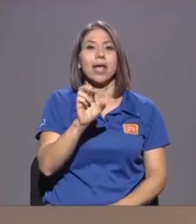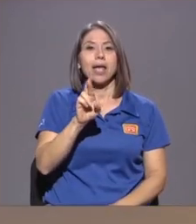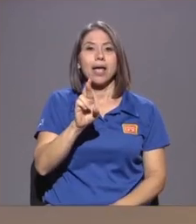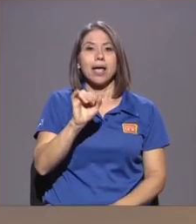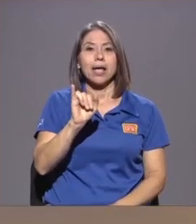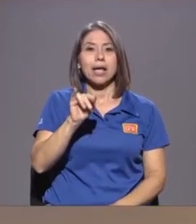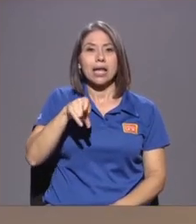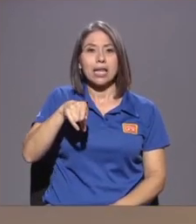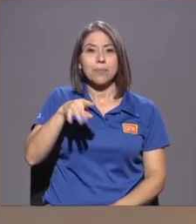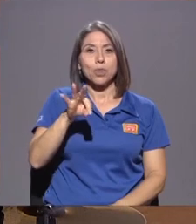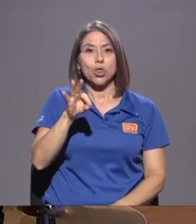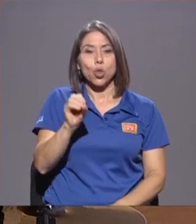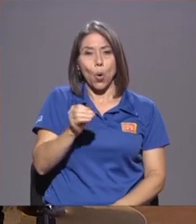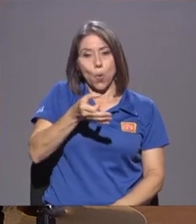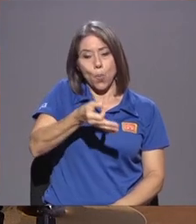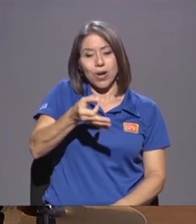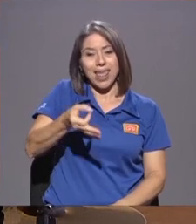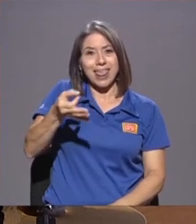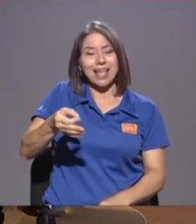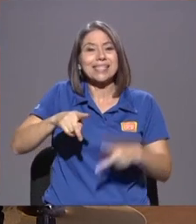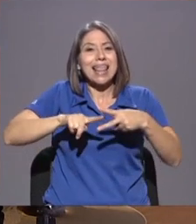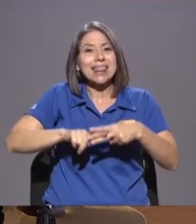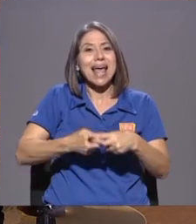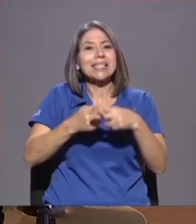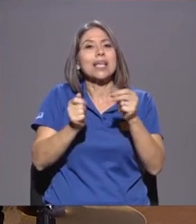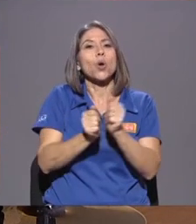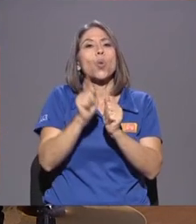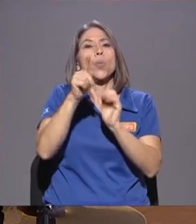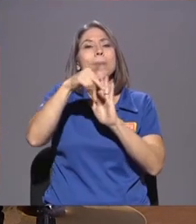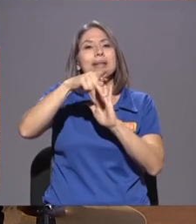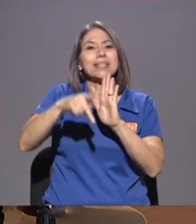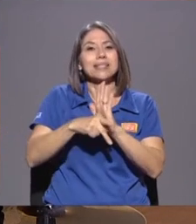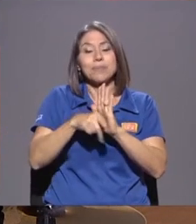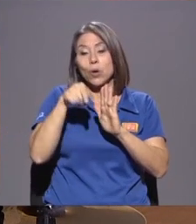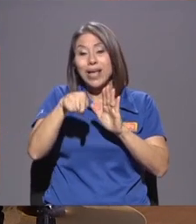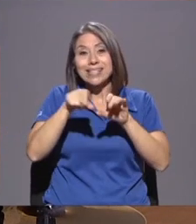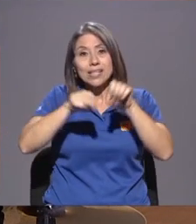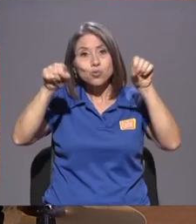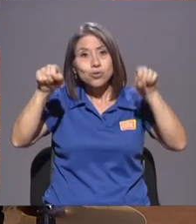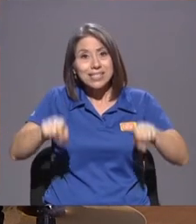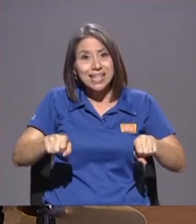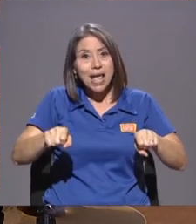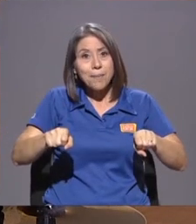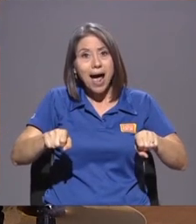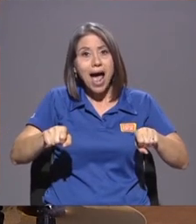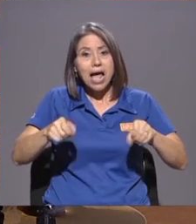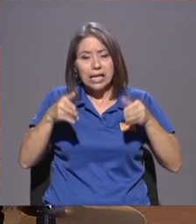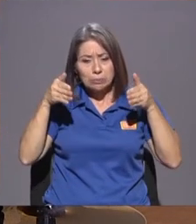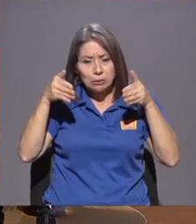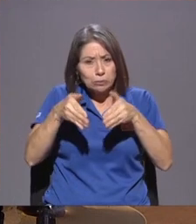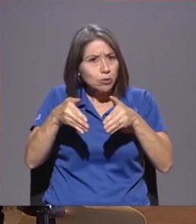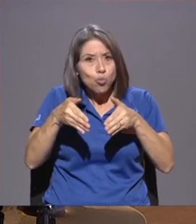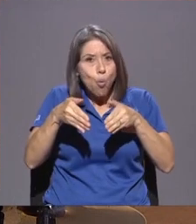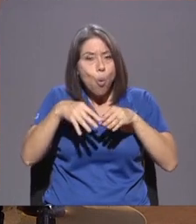Nacen del principio De que es un sistema Descentralizado Que